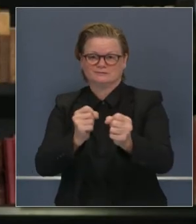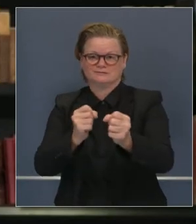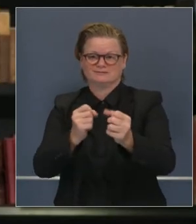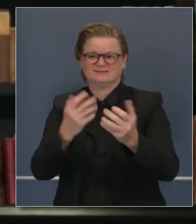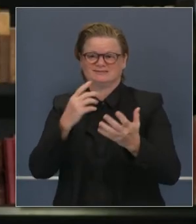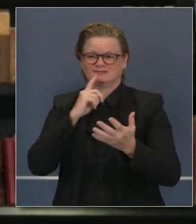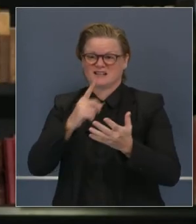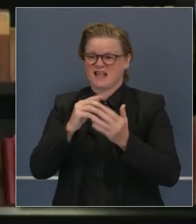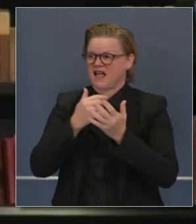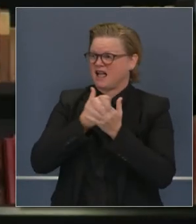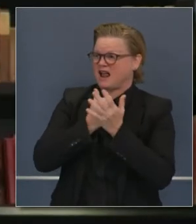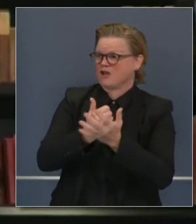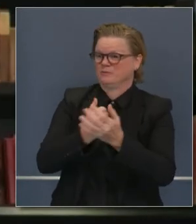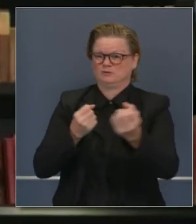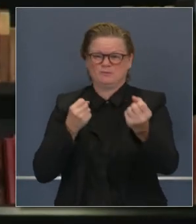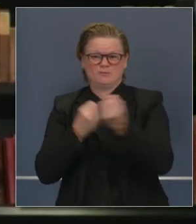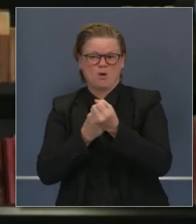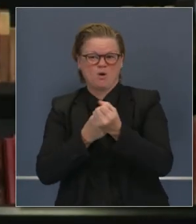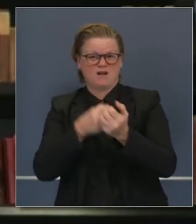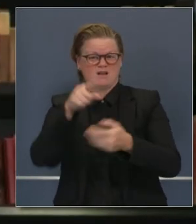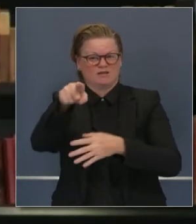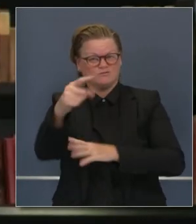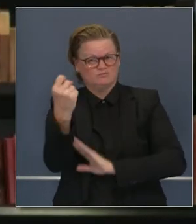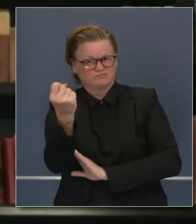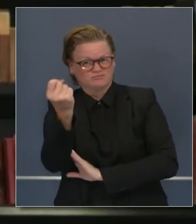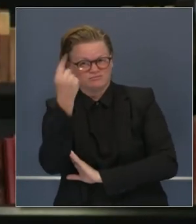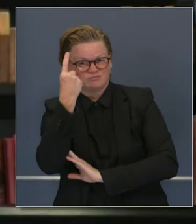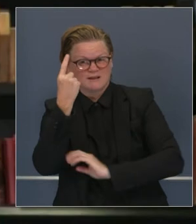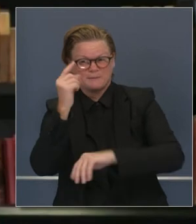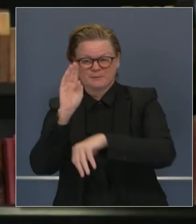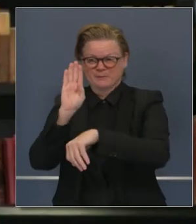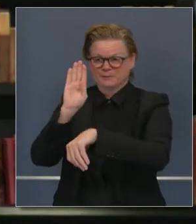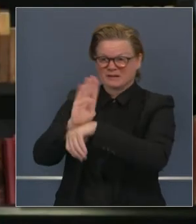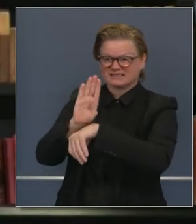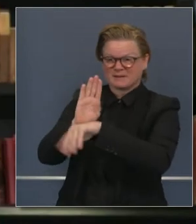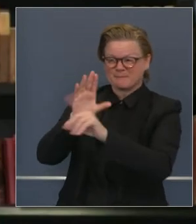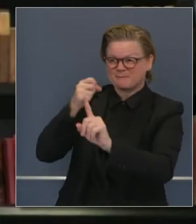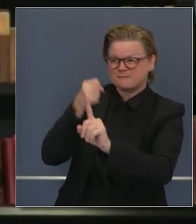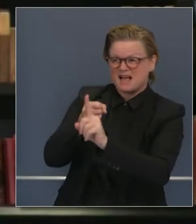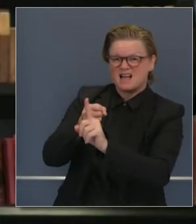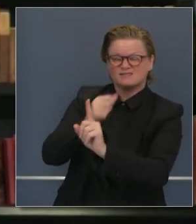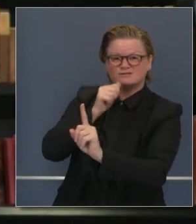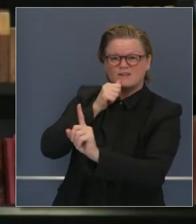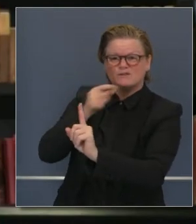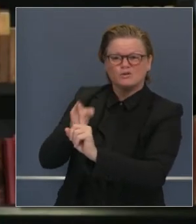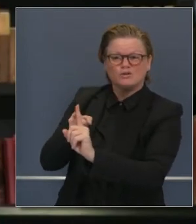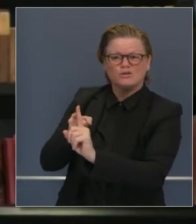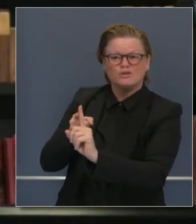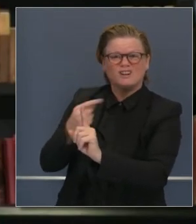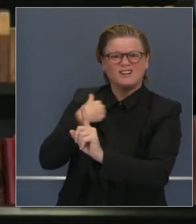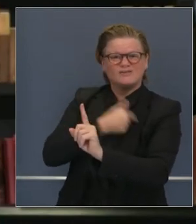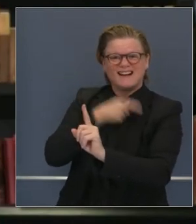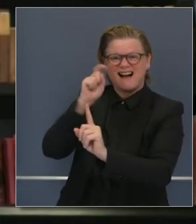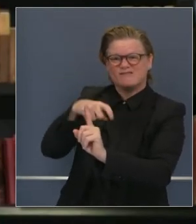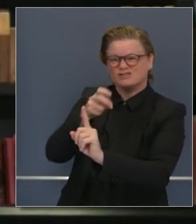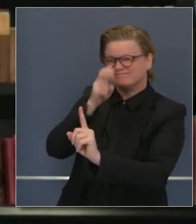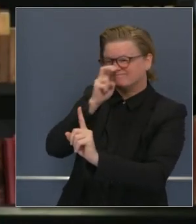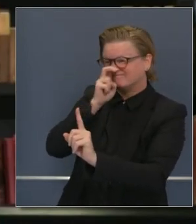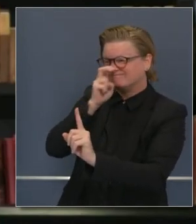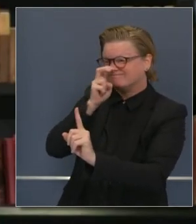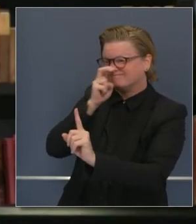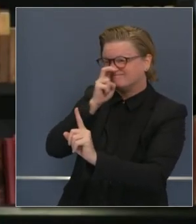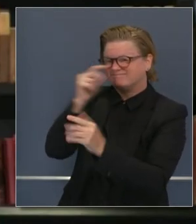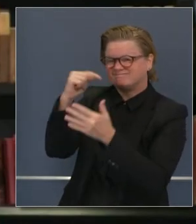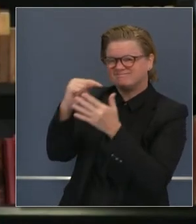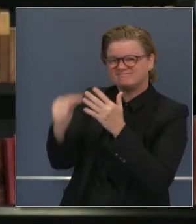La mercadotécnica, para que el público entienda que los sectores impactados por esas restricciones, las entiendan y